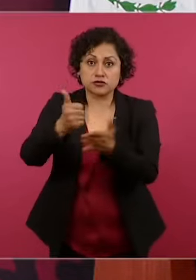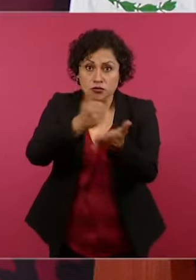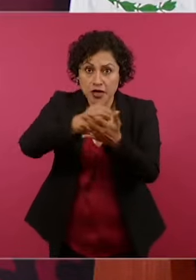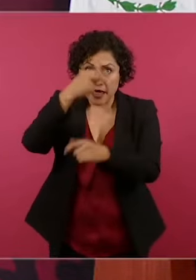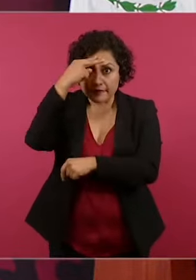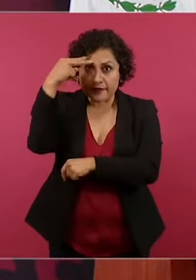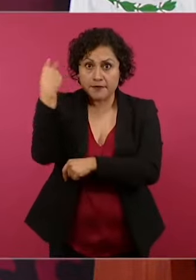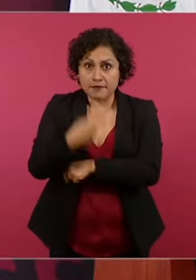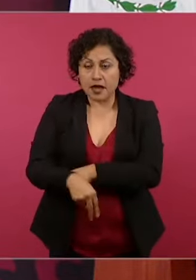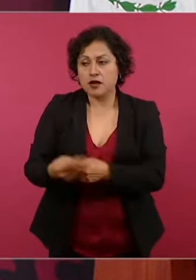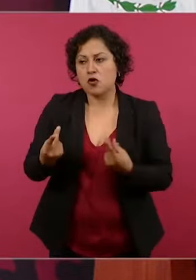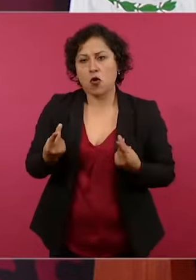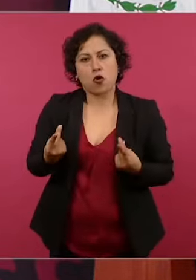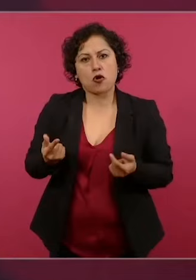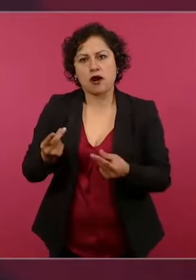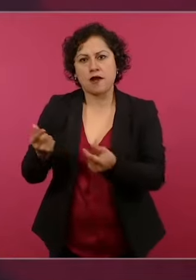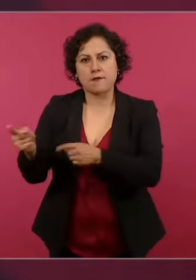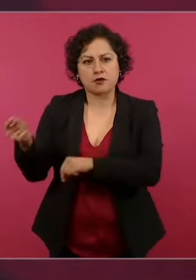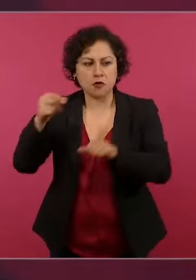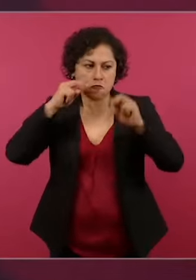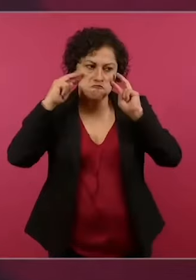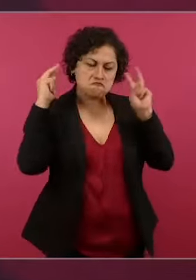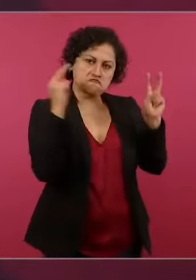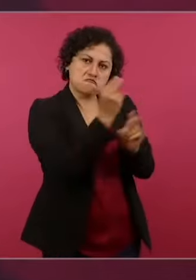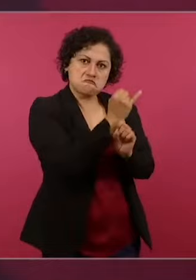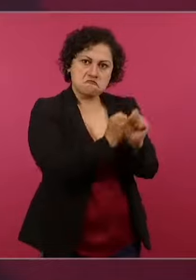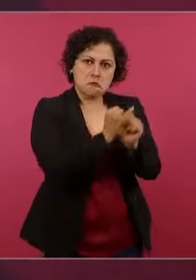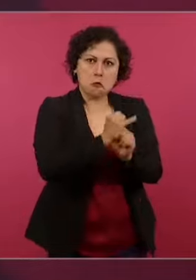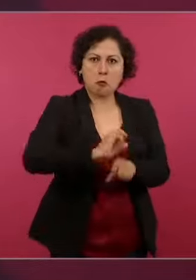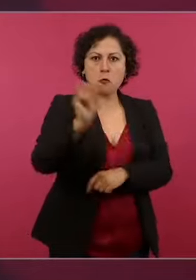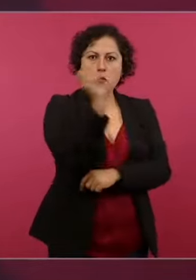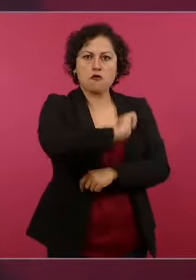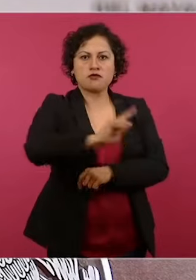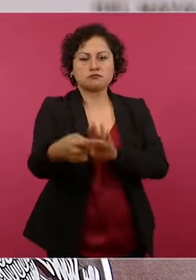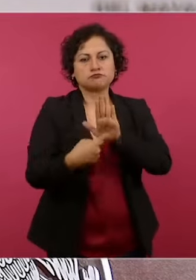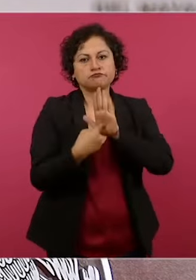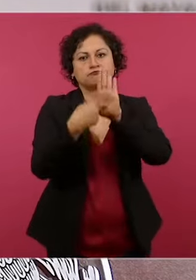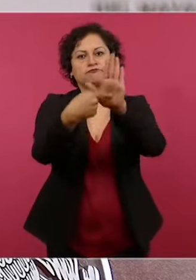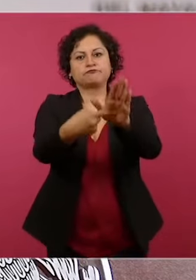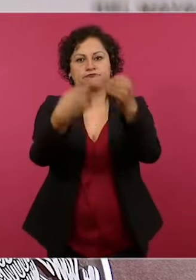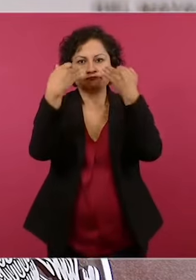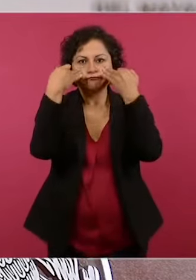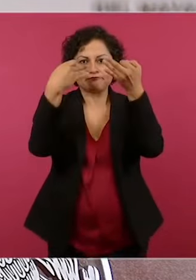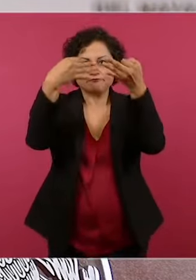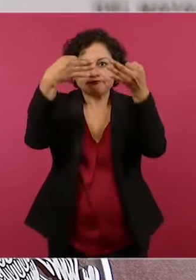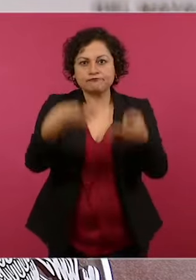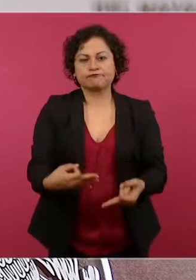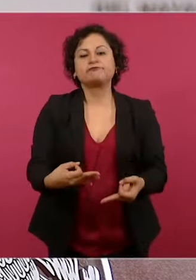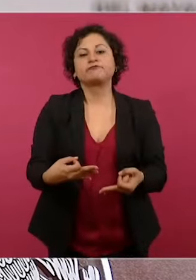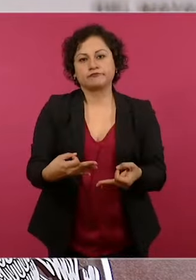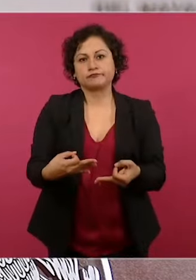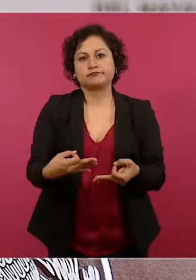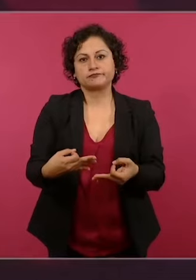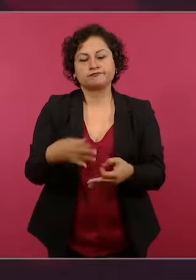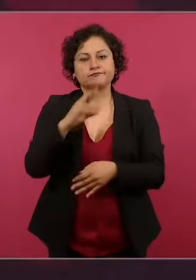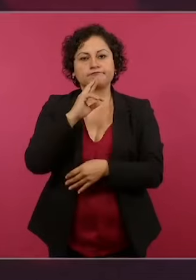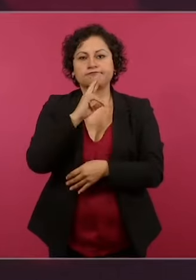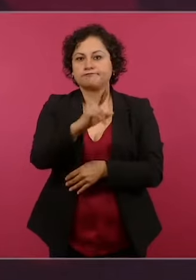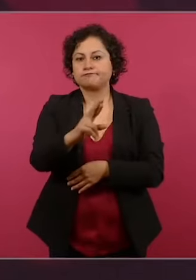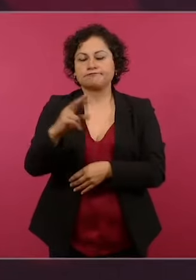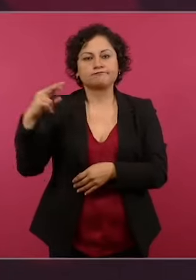con eficacia, con profesionalismo, trabajaron muy bien y dieron resultados inmediatamente.